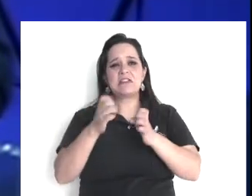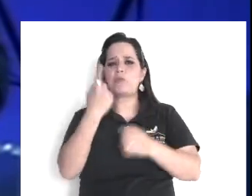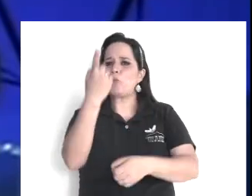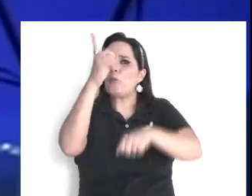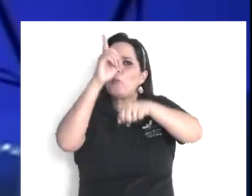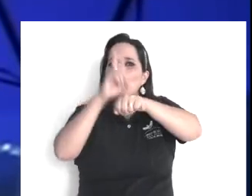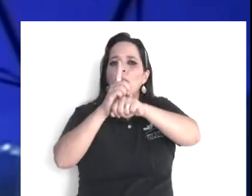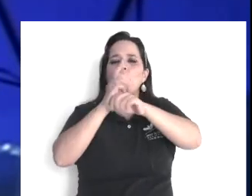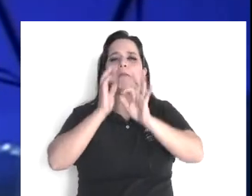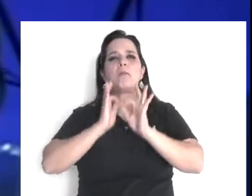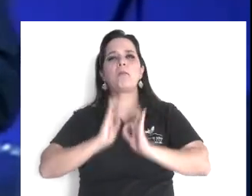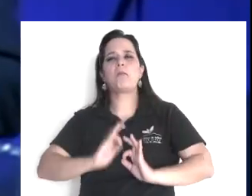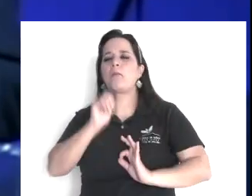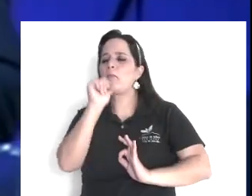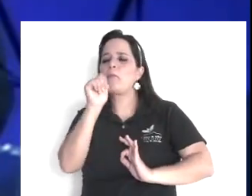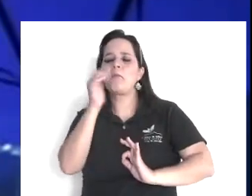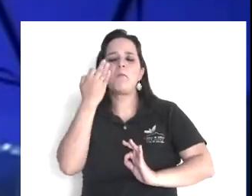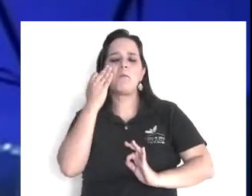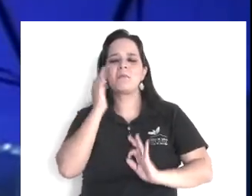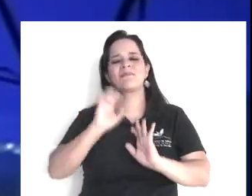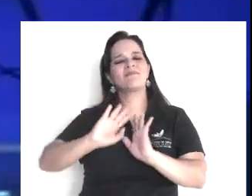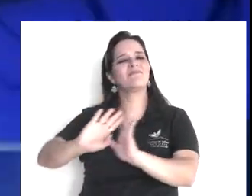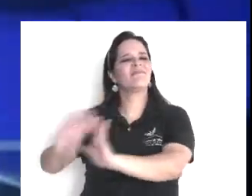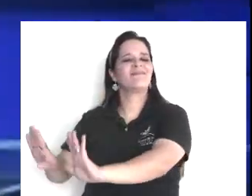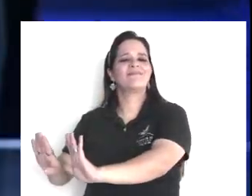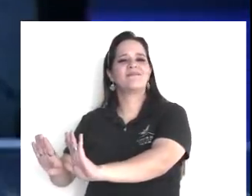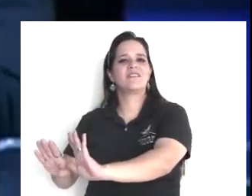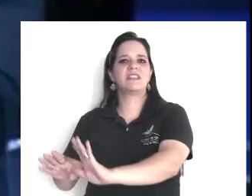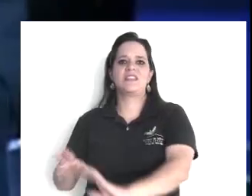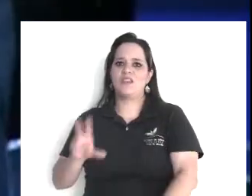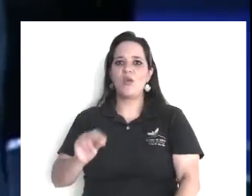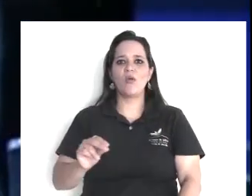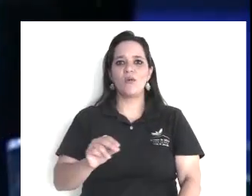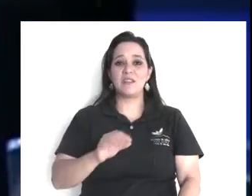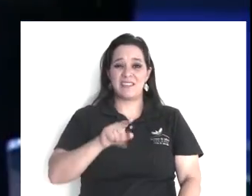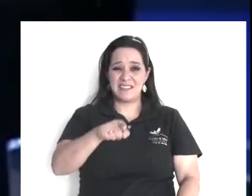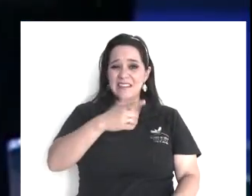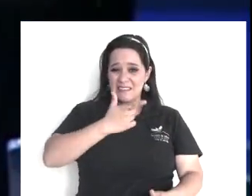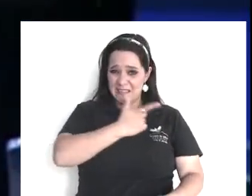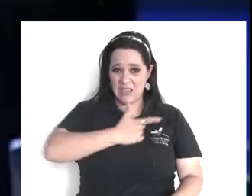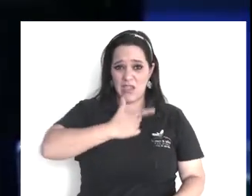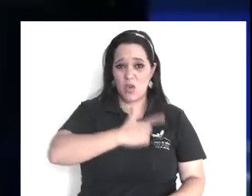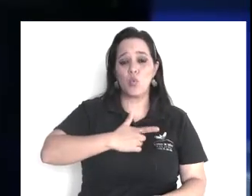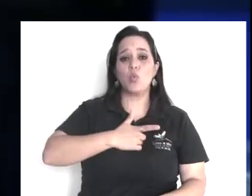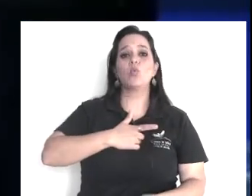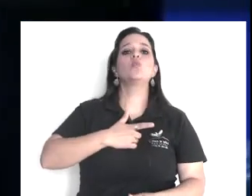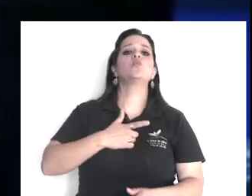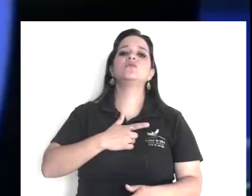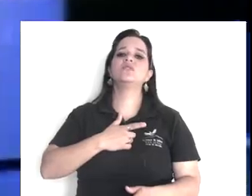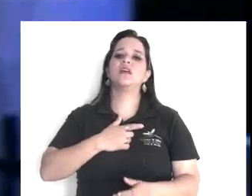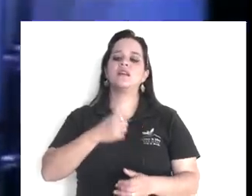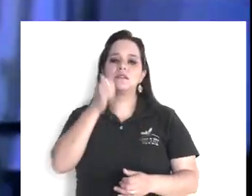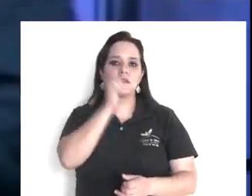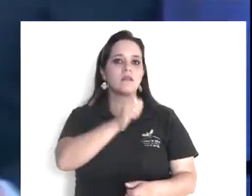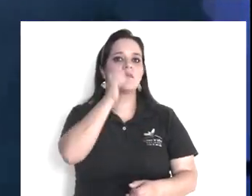cosas, si usted es de los que dicen, es que a mí me gusta navegar, pues ya estacione su barca,